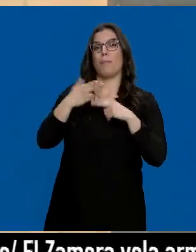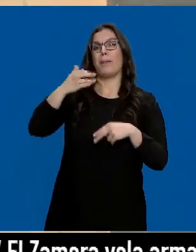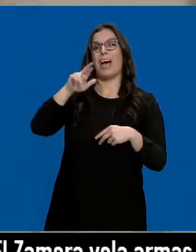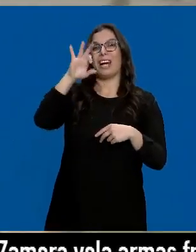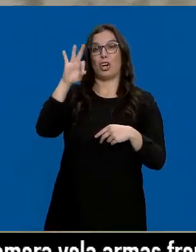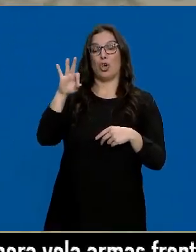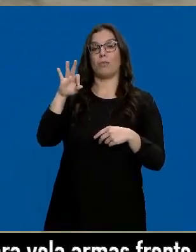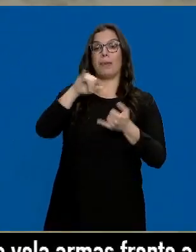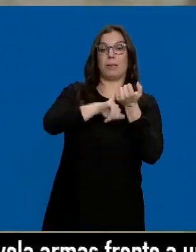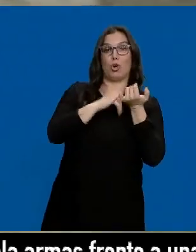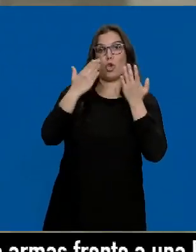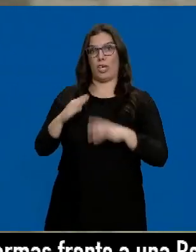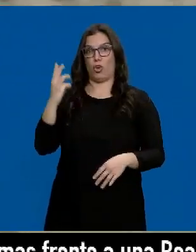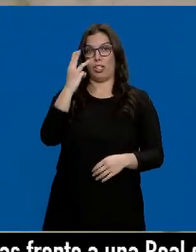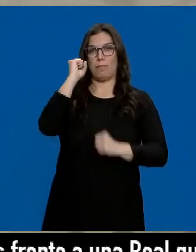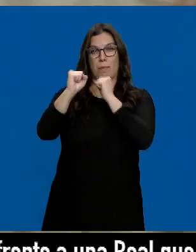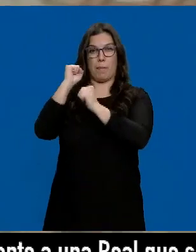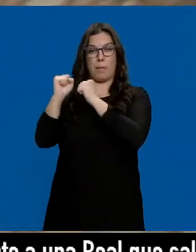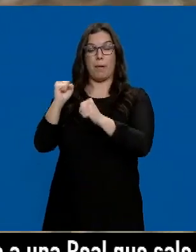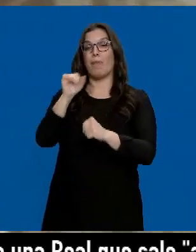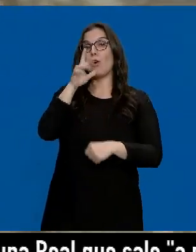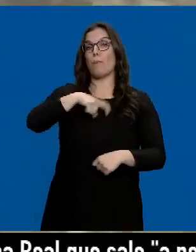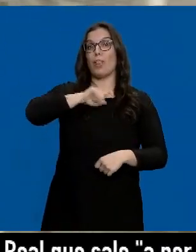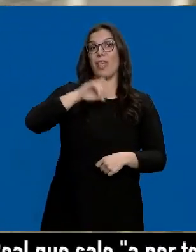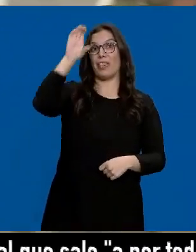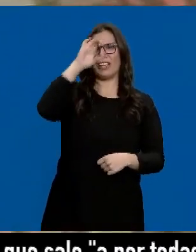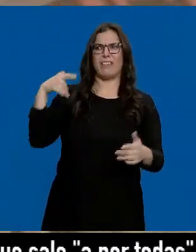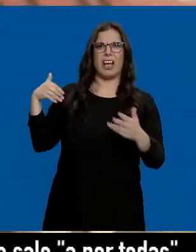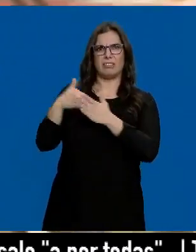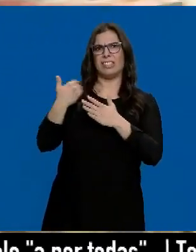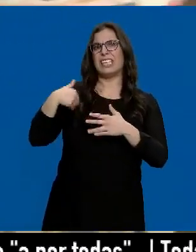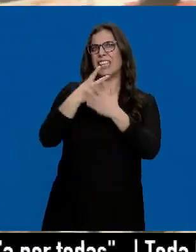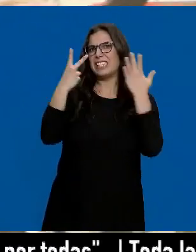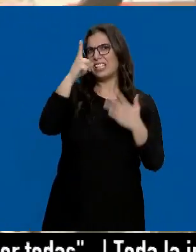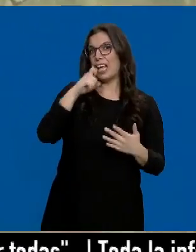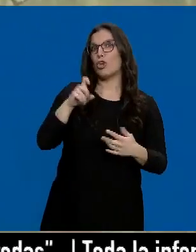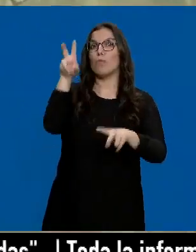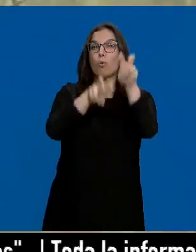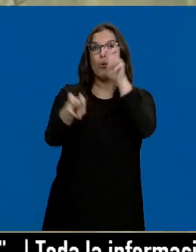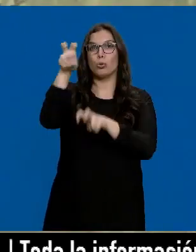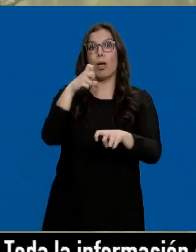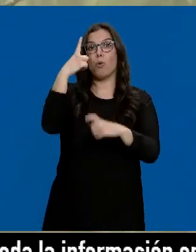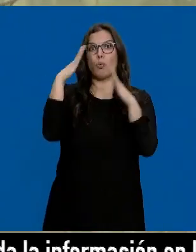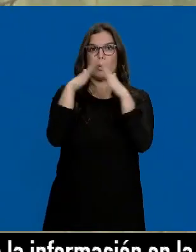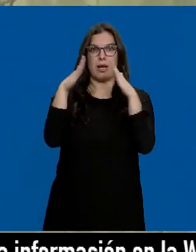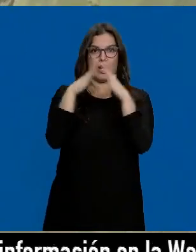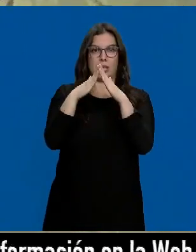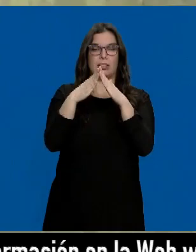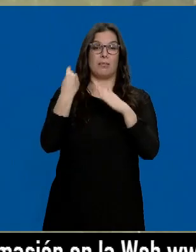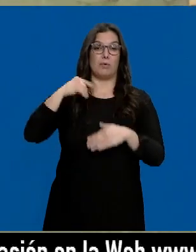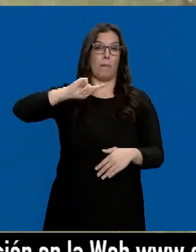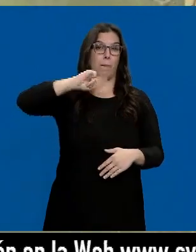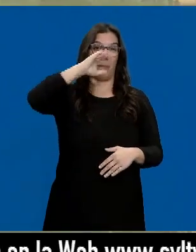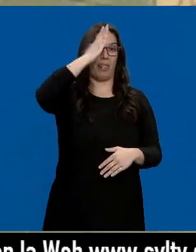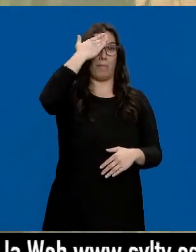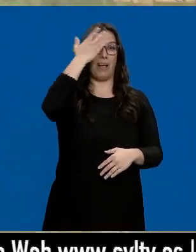matrimonio y su hijo. La policía científica busca ahora, 17 años después, indicios en una de las viviendas de Ángel Ruiz, el principal